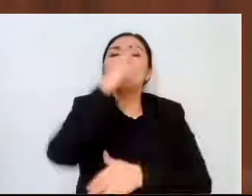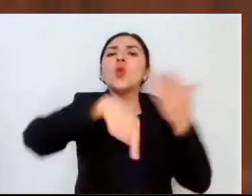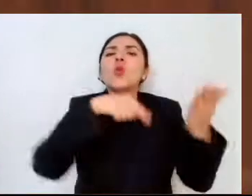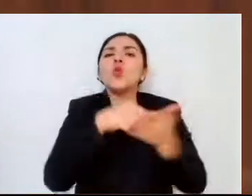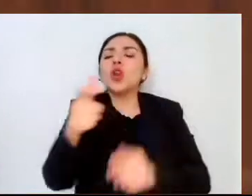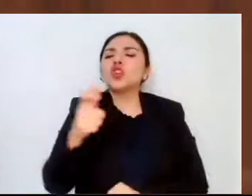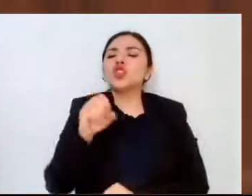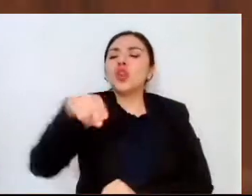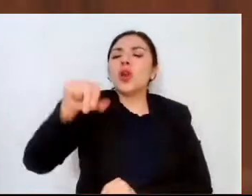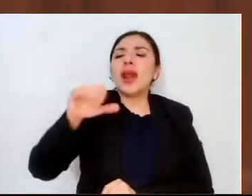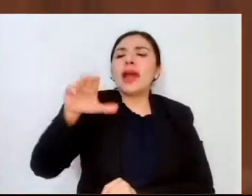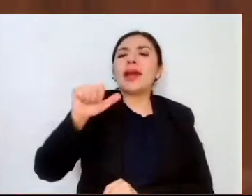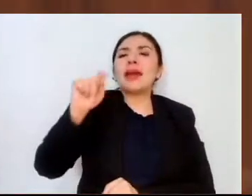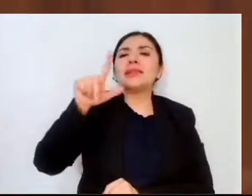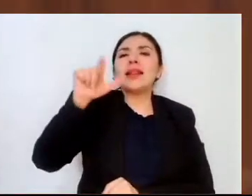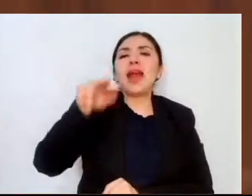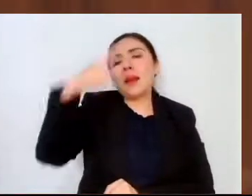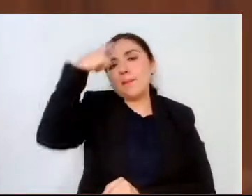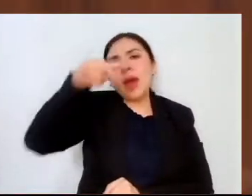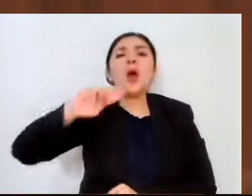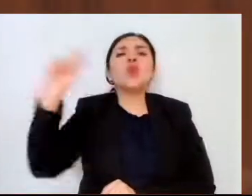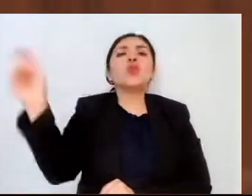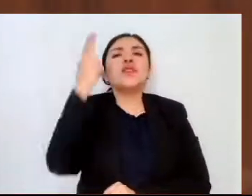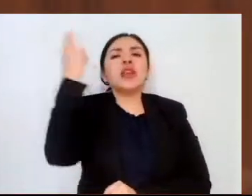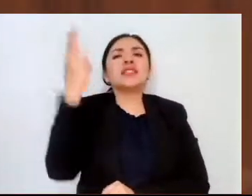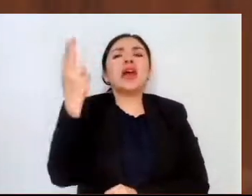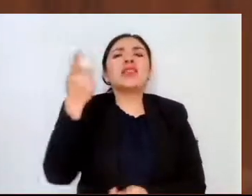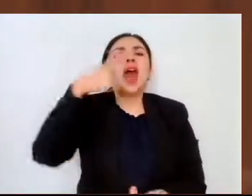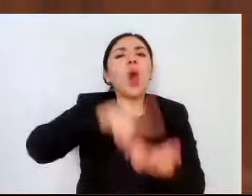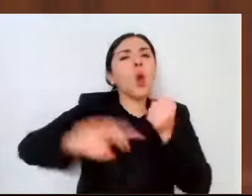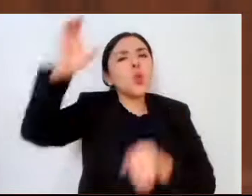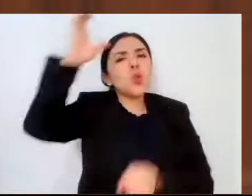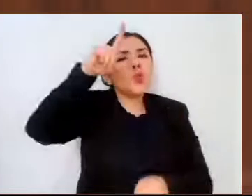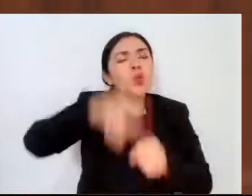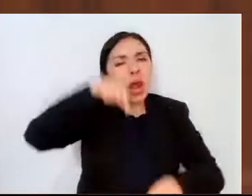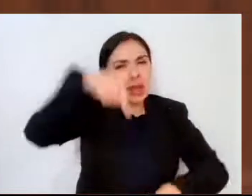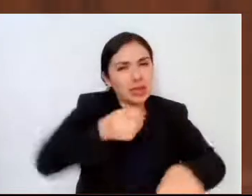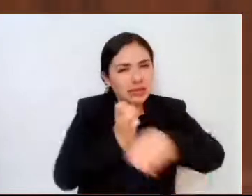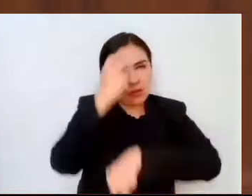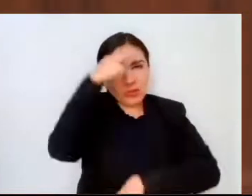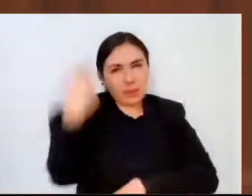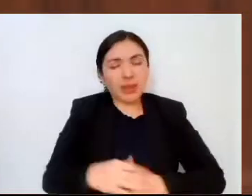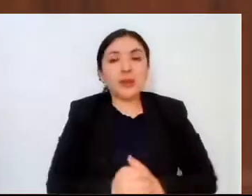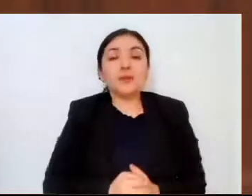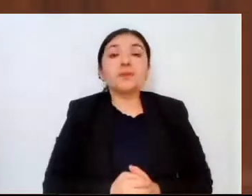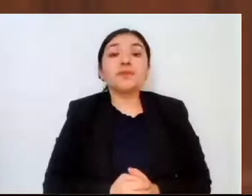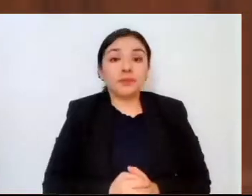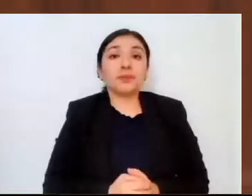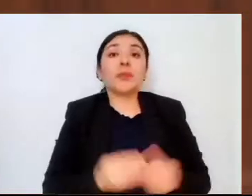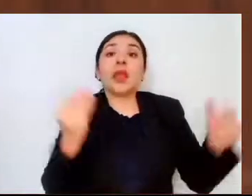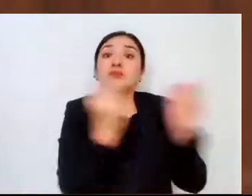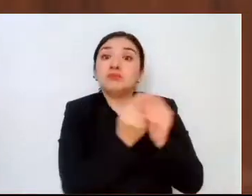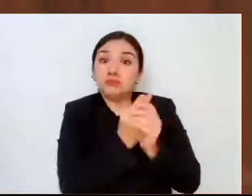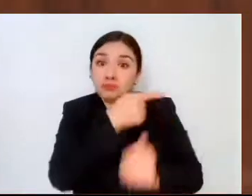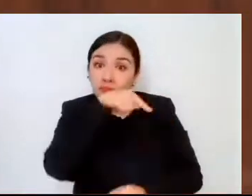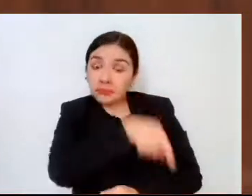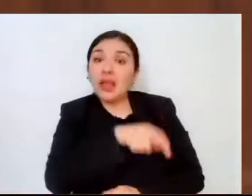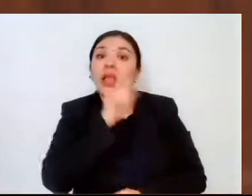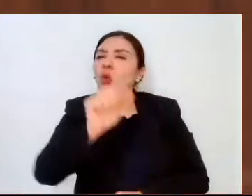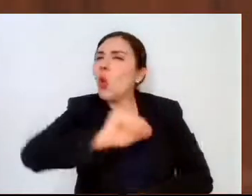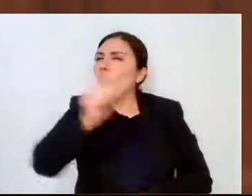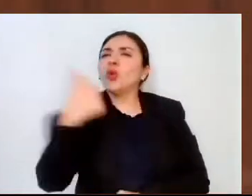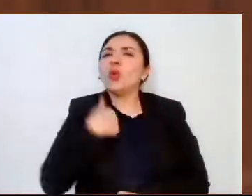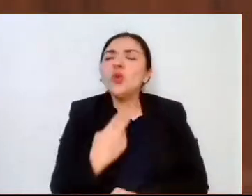de la Universidad Intercultural del Estado de México. En el sector, otra de nuestras prioridades